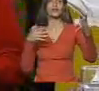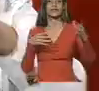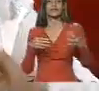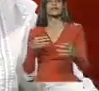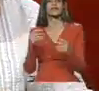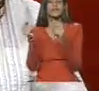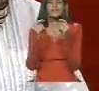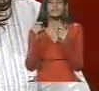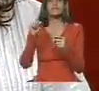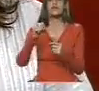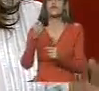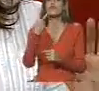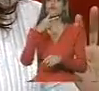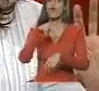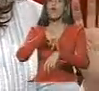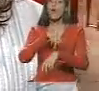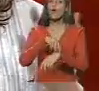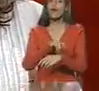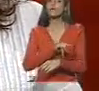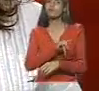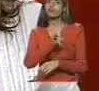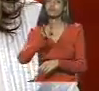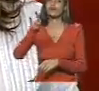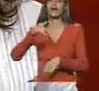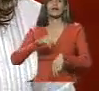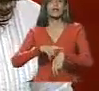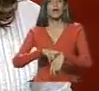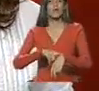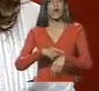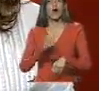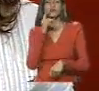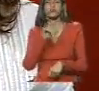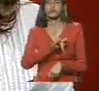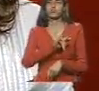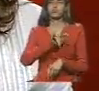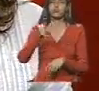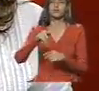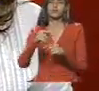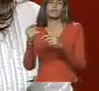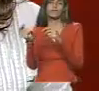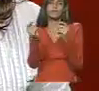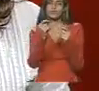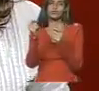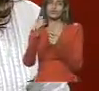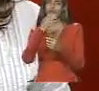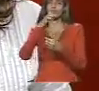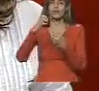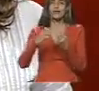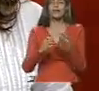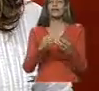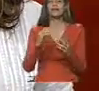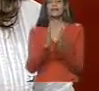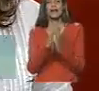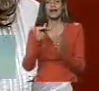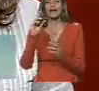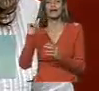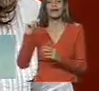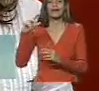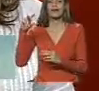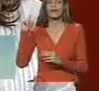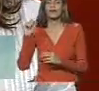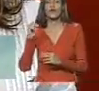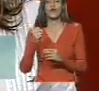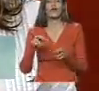A dos horas en avión, déjame decirle a la gente dónde quede y el tiempo, ¿no? Se discutió las líneas, de verdad, en San Carlos de Río Negro y en